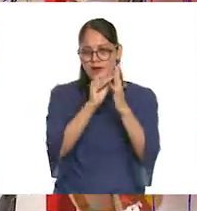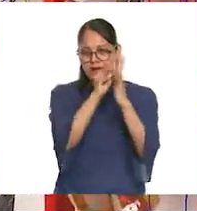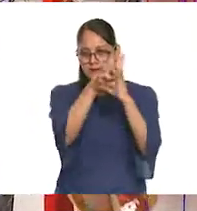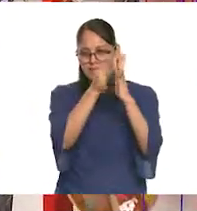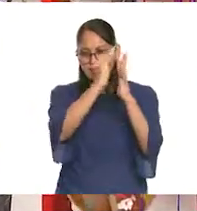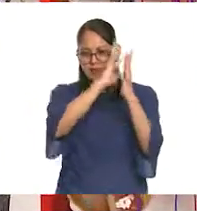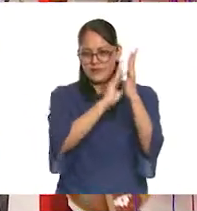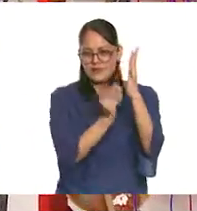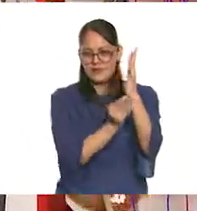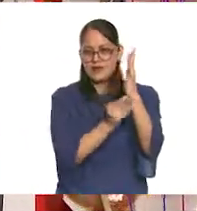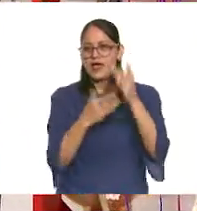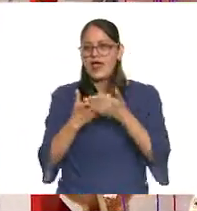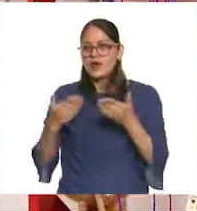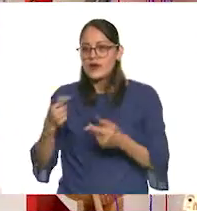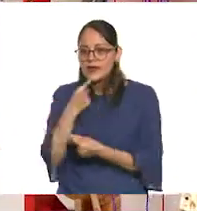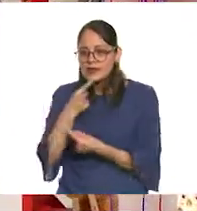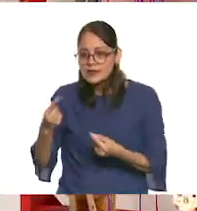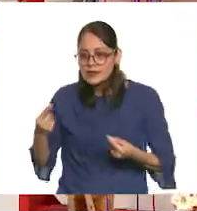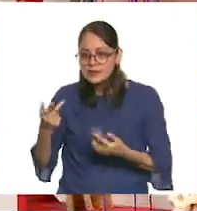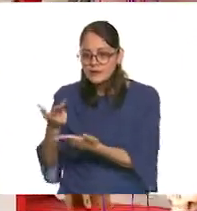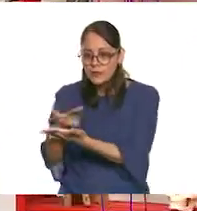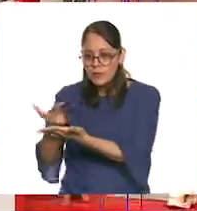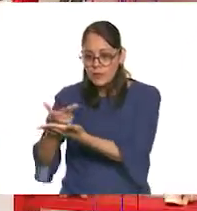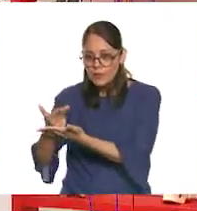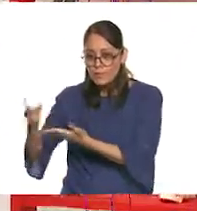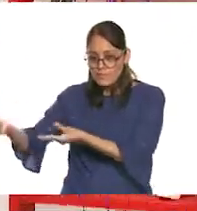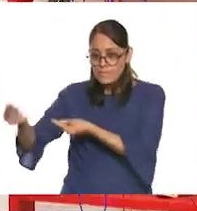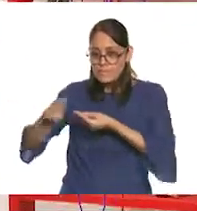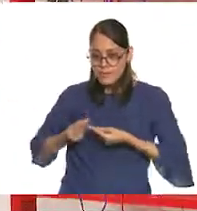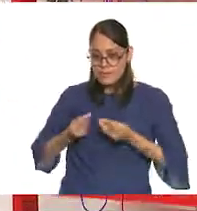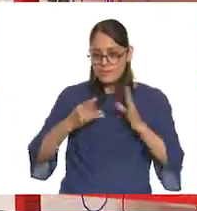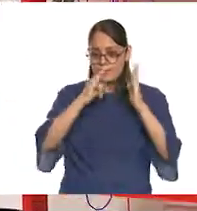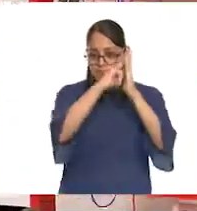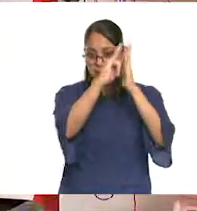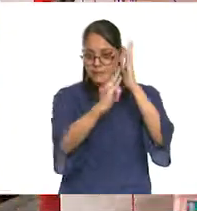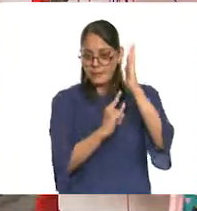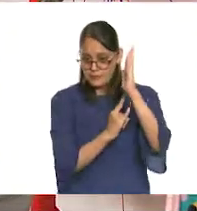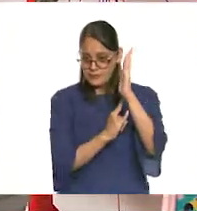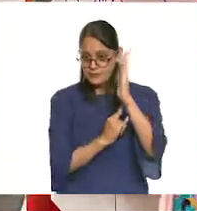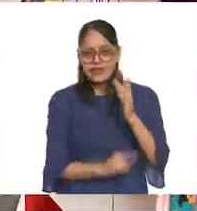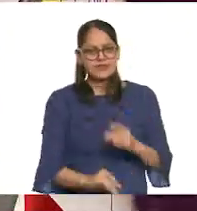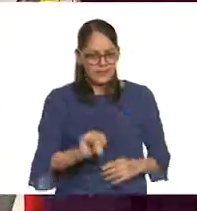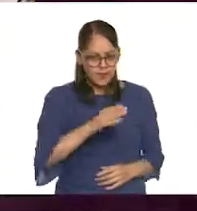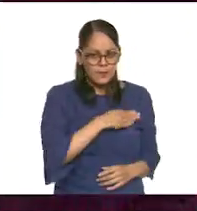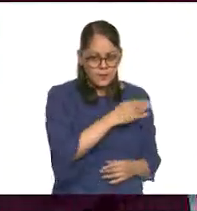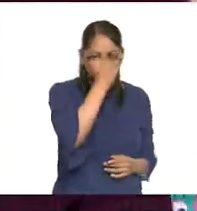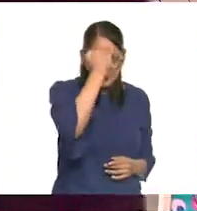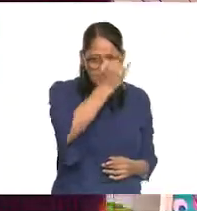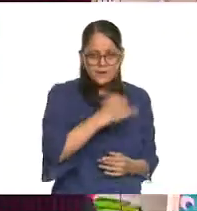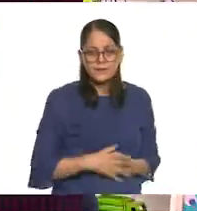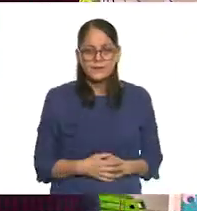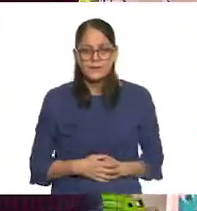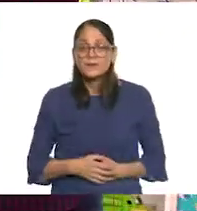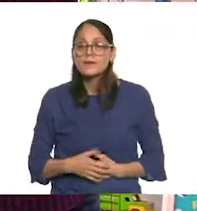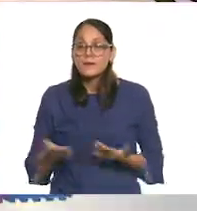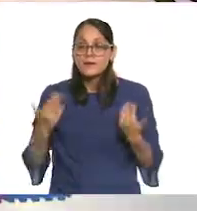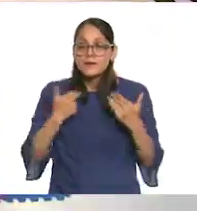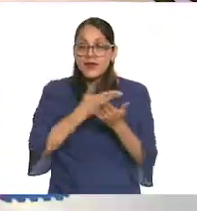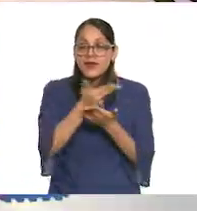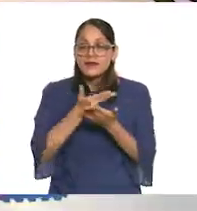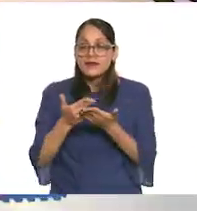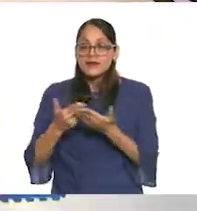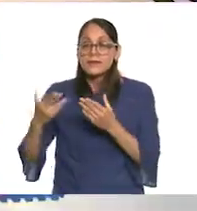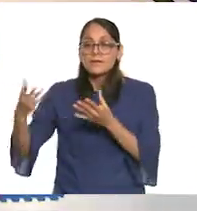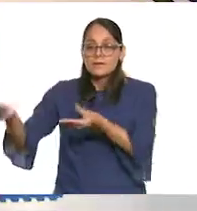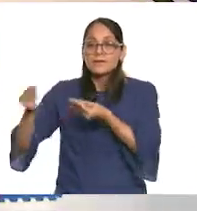los dibujos de nuestras niñas y niños y las frases que nos mandaron? Me parece una idea increíble, Ivonne. Bueno, pues estos dibujos los